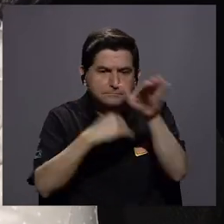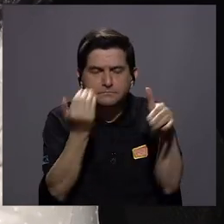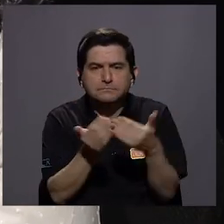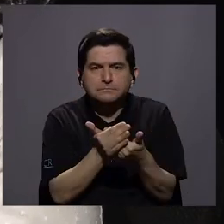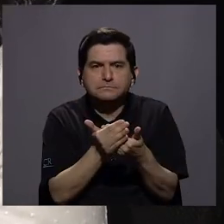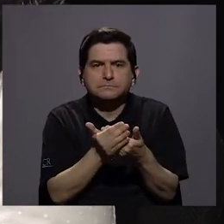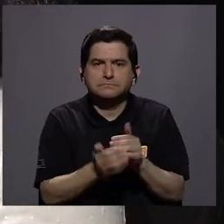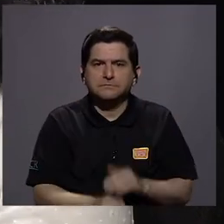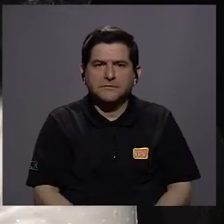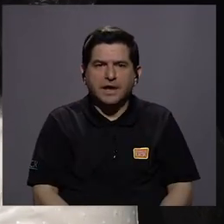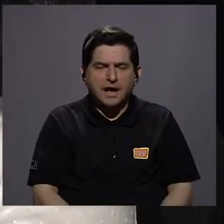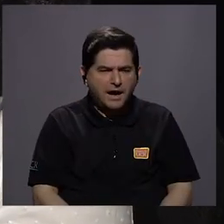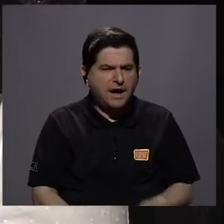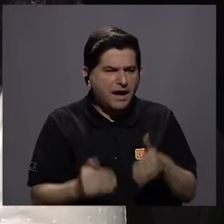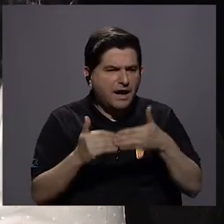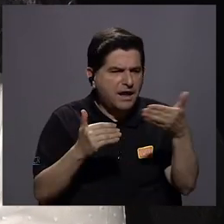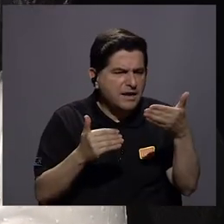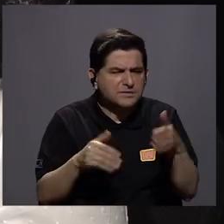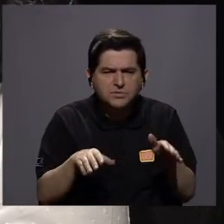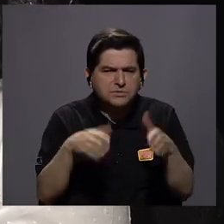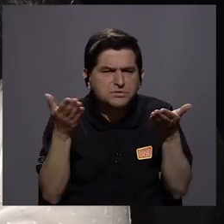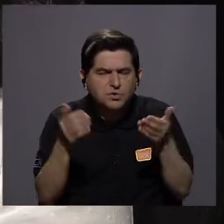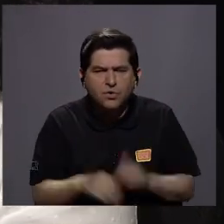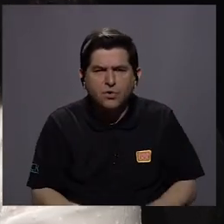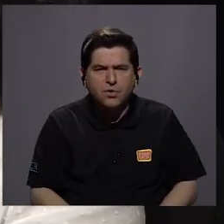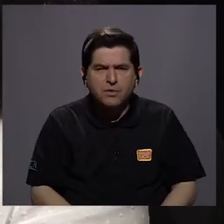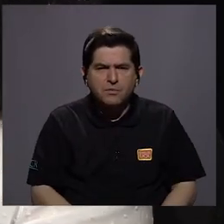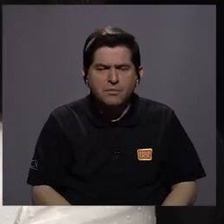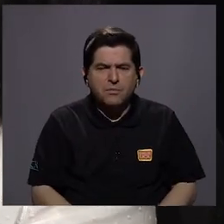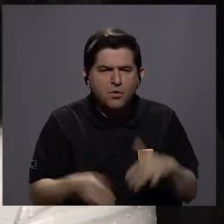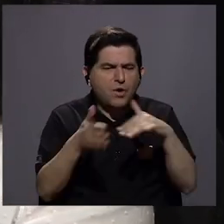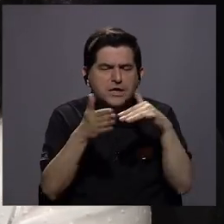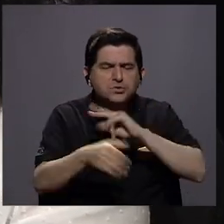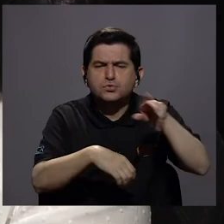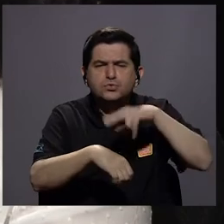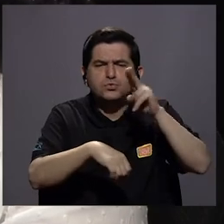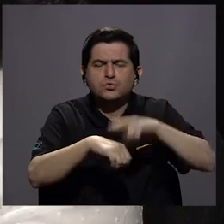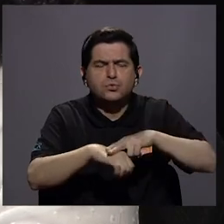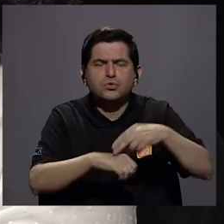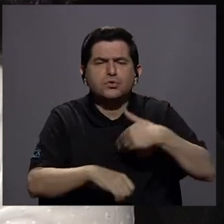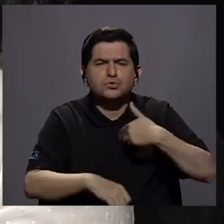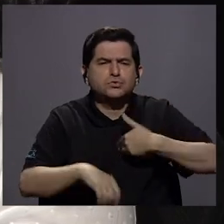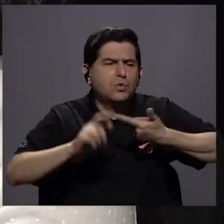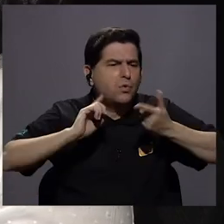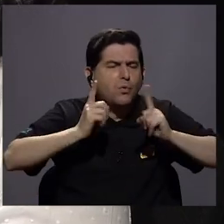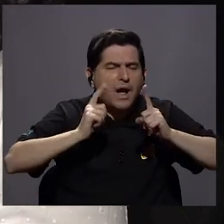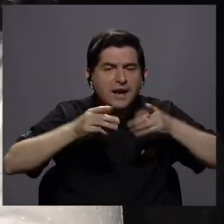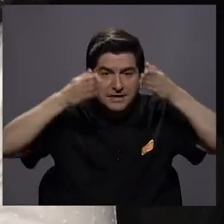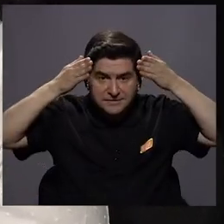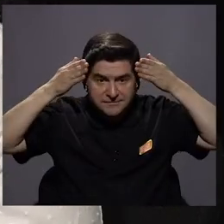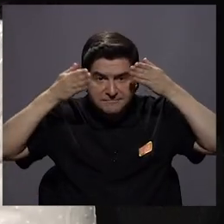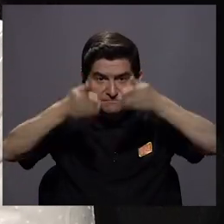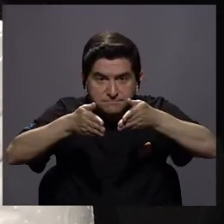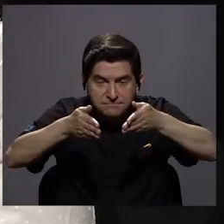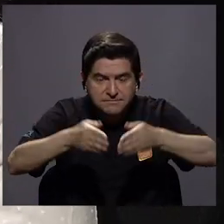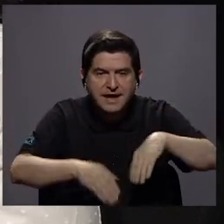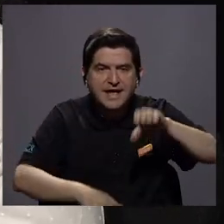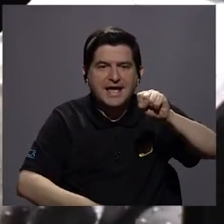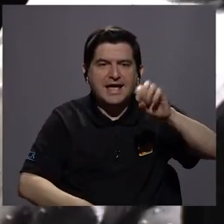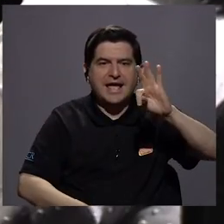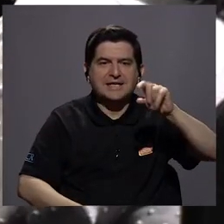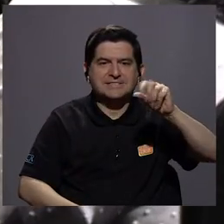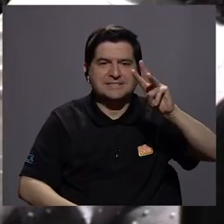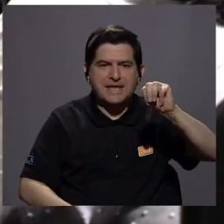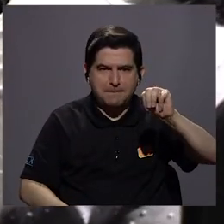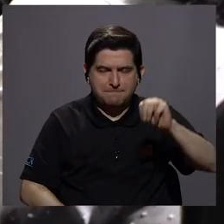todo cómo están las cosas qué ha habido cuáles son los estudios a nivel nacional que se han hecho enfocados en STEM ¿verdad?